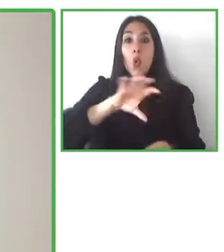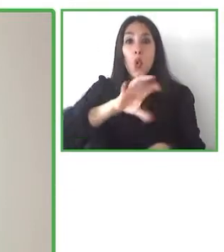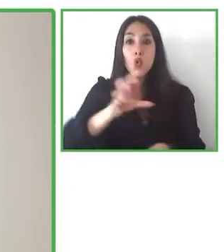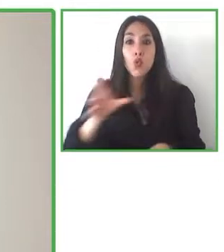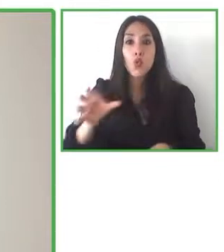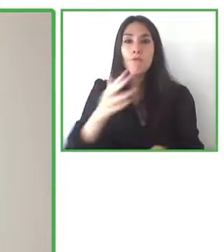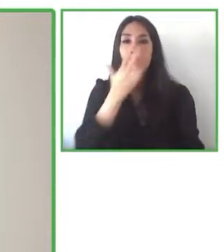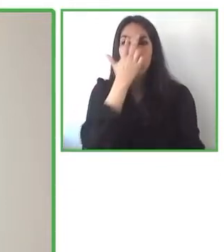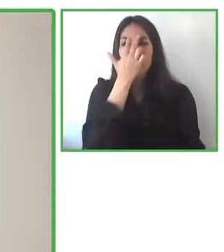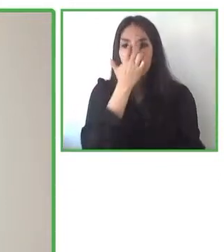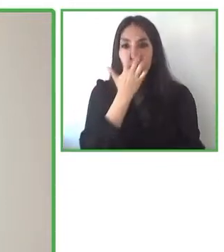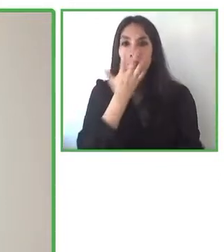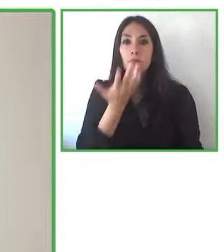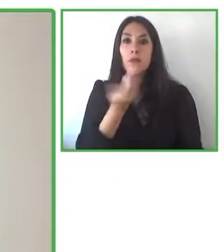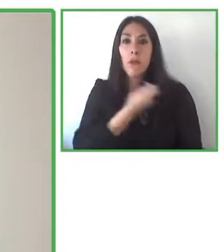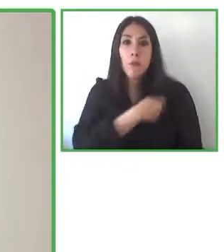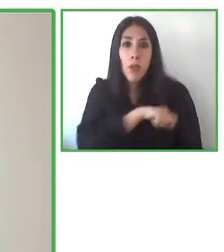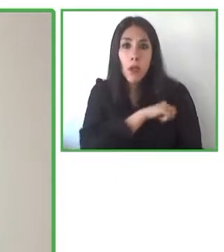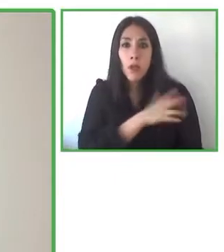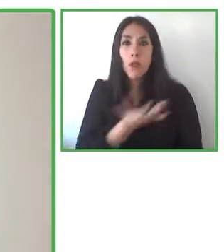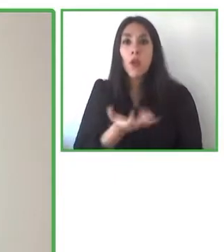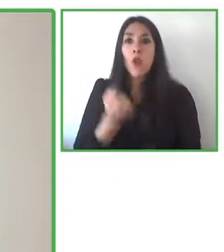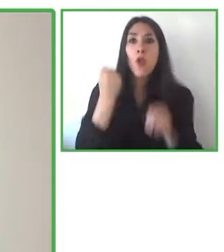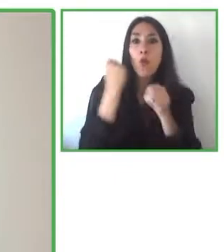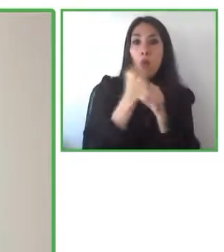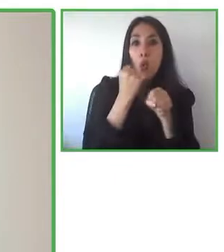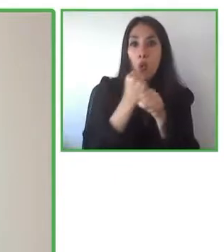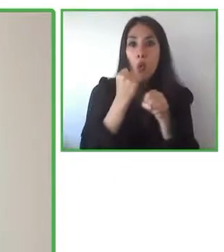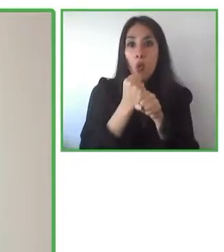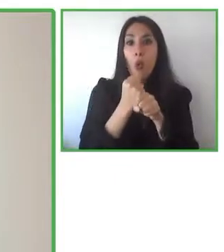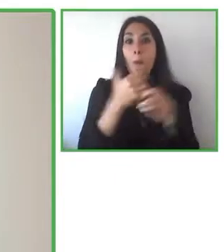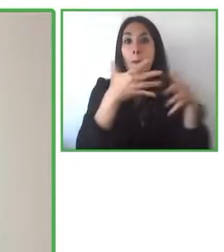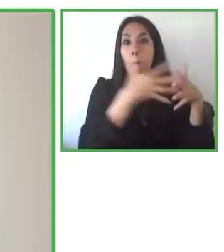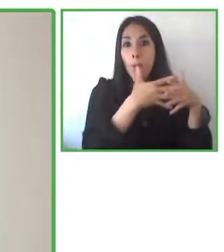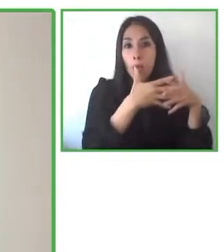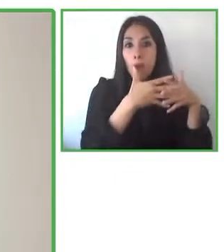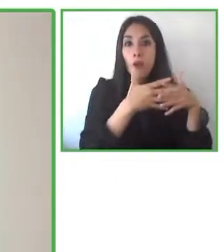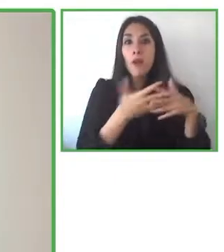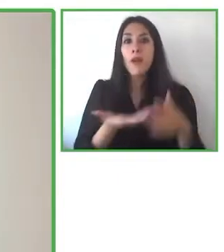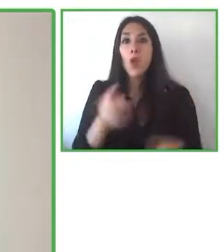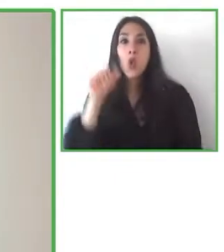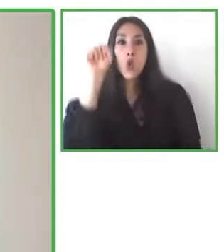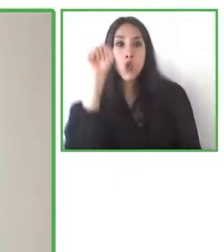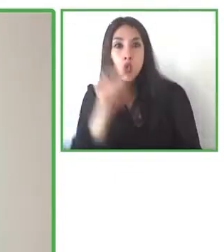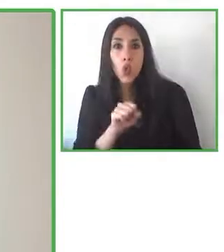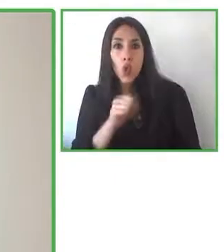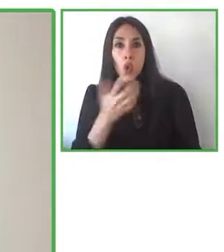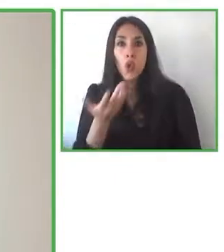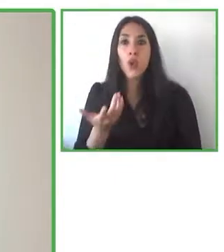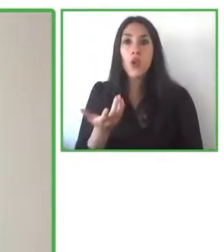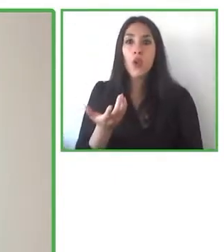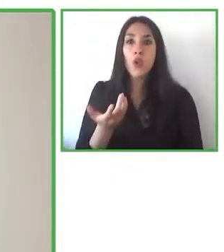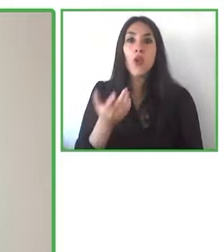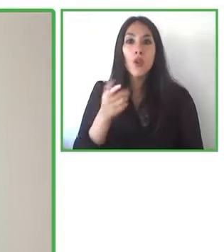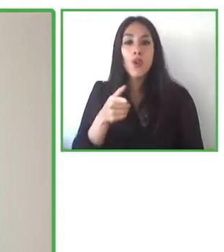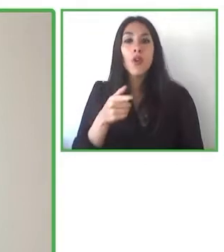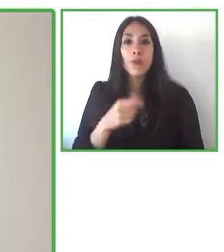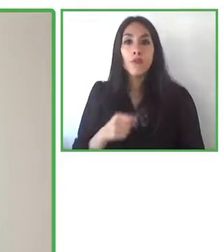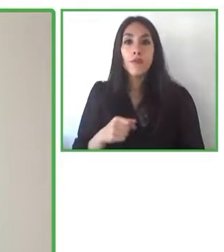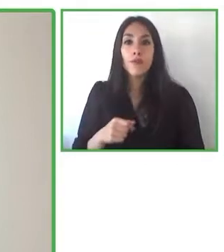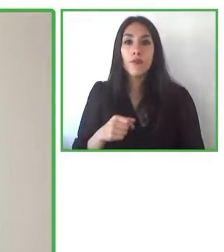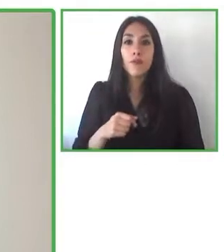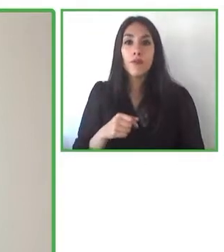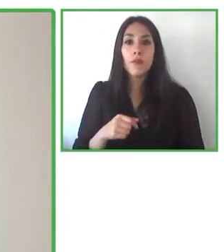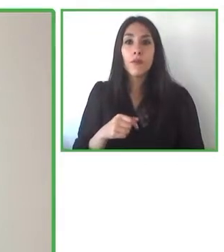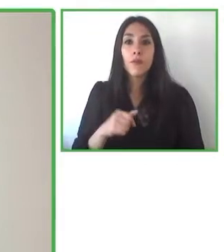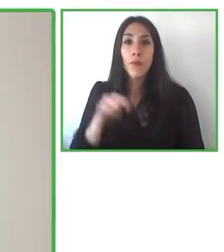Unidos varios años, en Georgia Institute of Technology. He trabajado como consultor para distintas organizaciones internacionales,